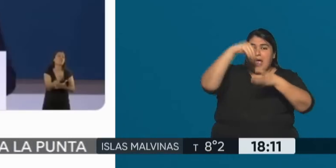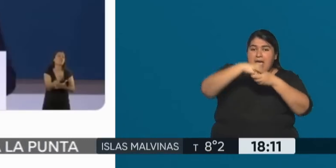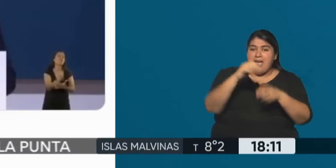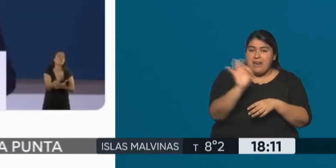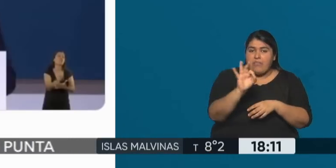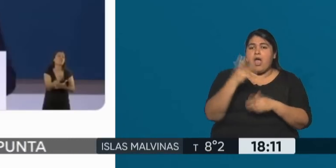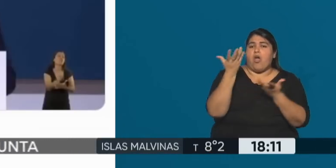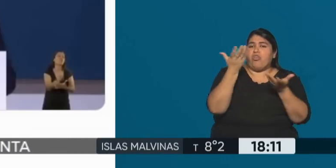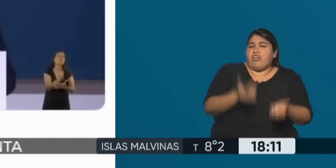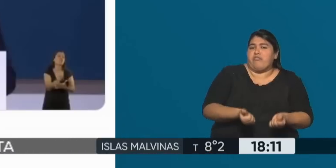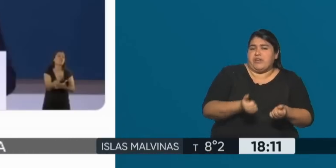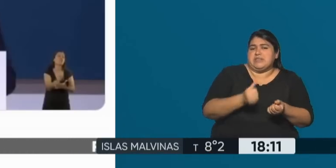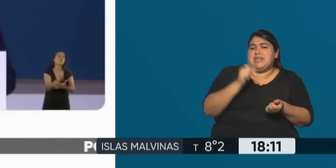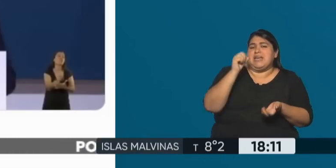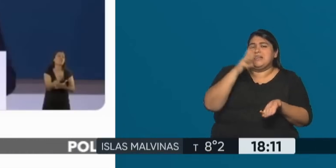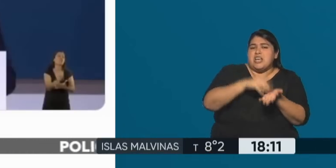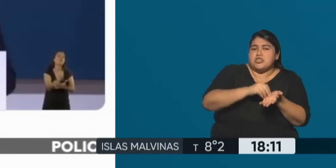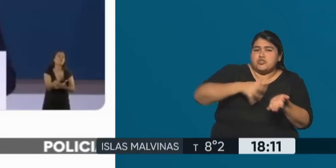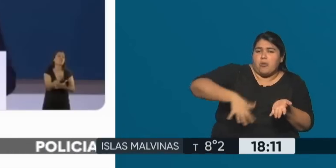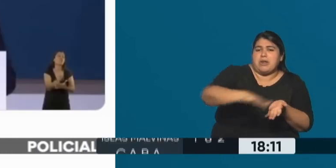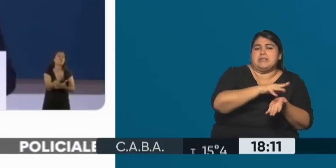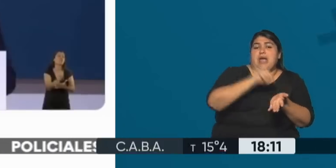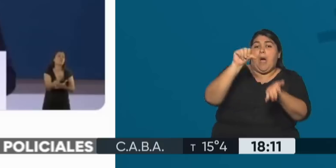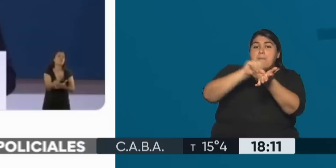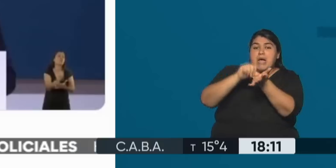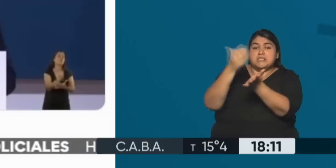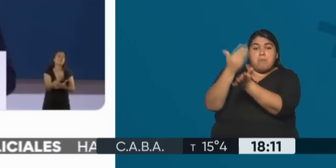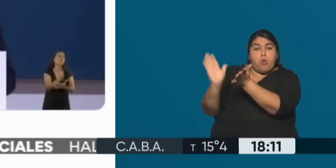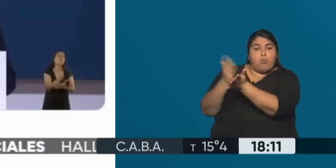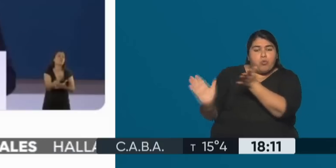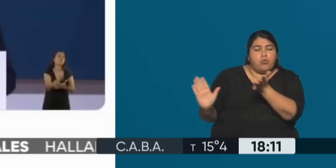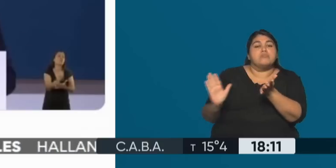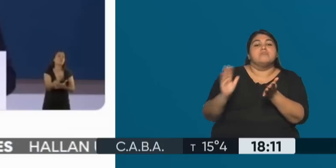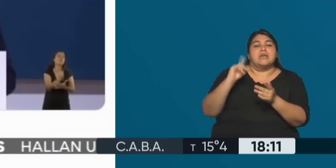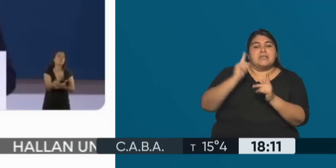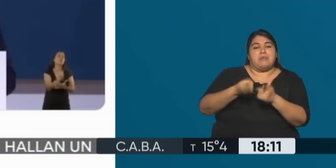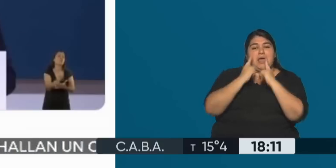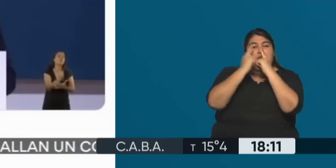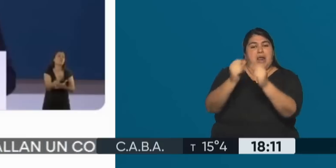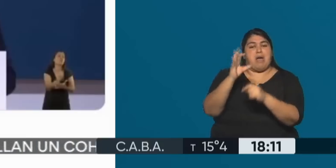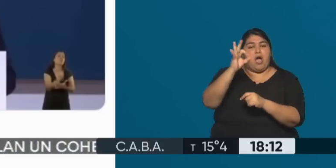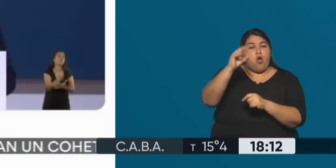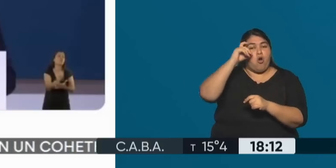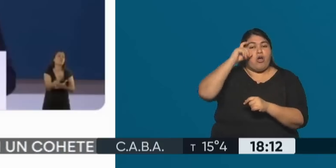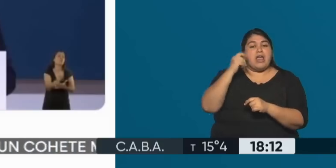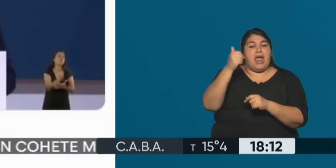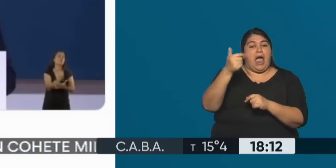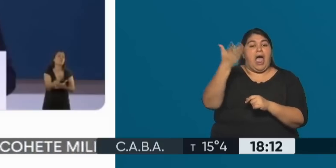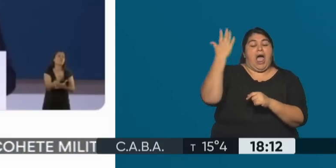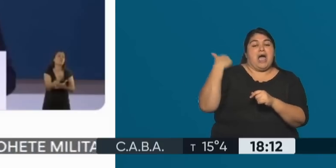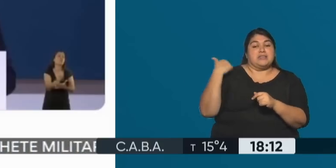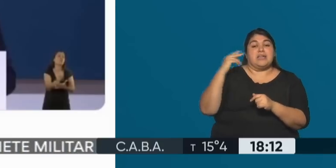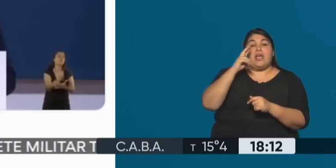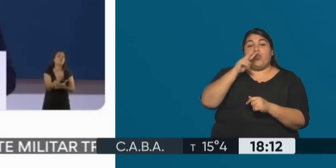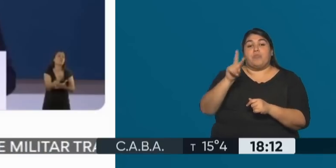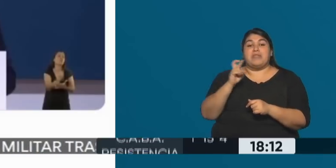defender la soberanía y autodeterminación de países excluidos y reclamar a OEA por su participación en el golpe de